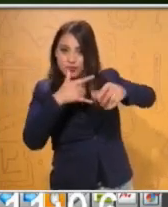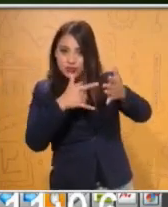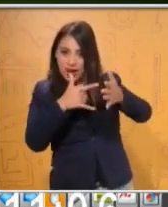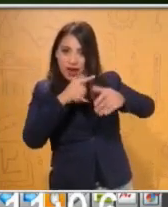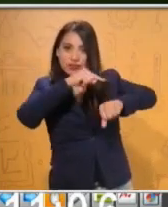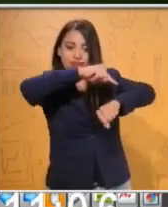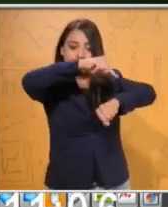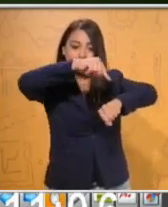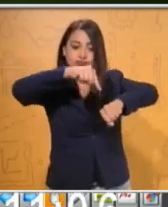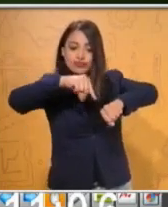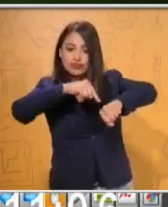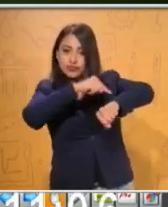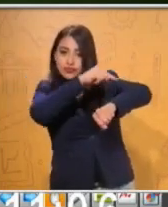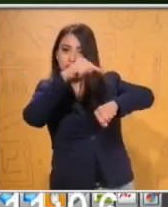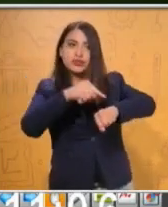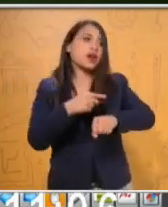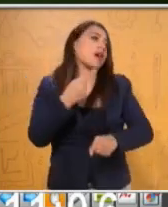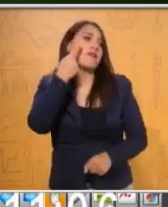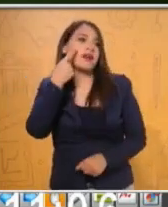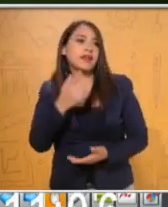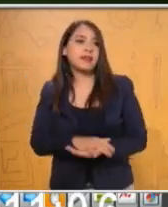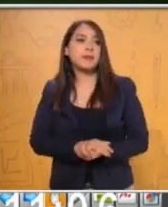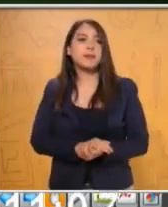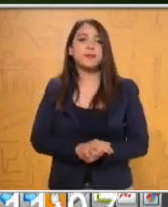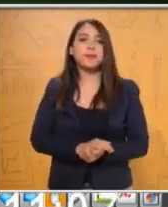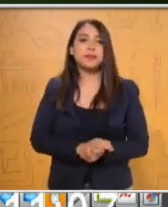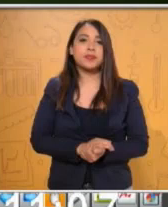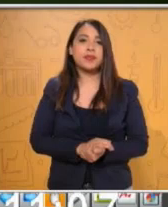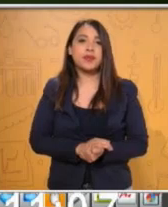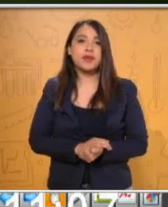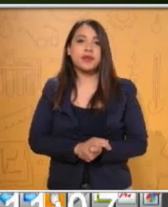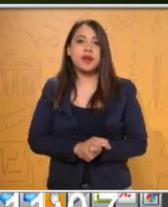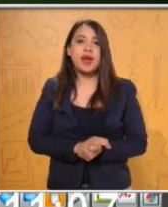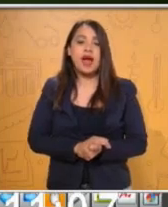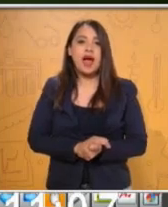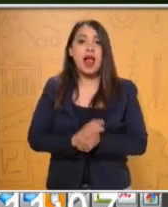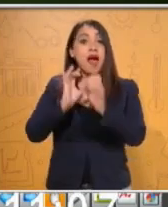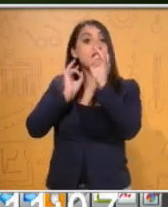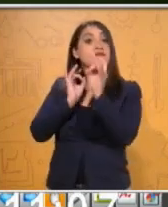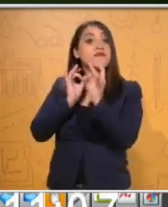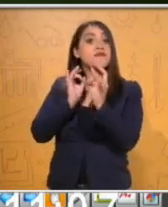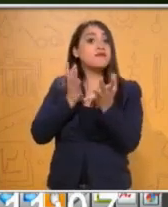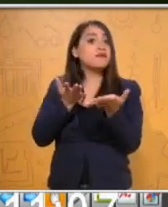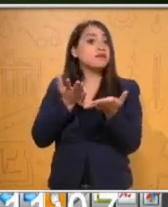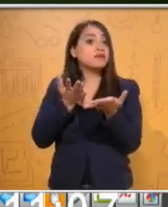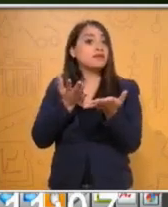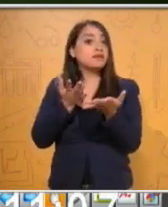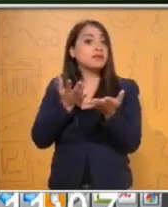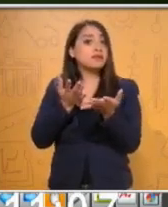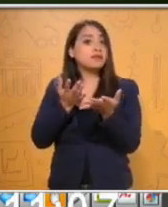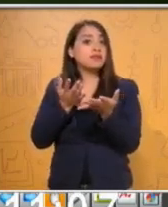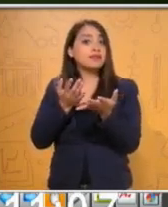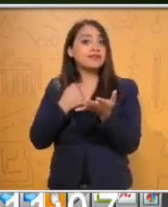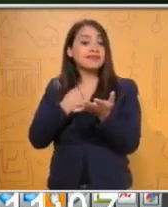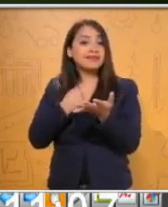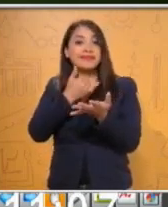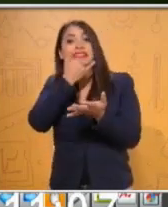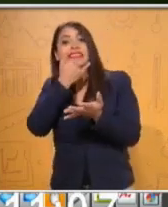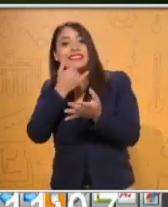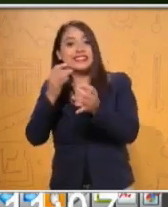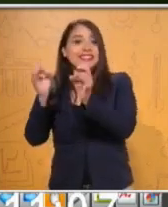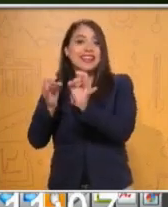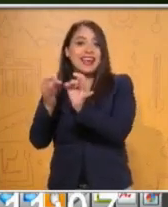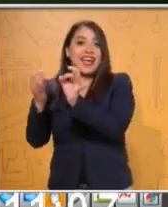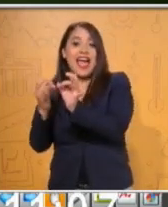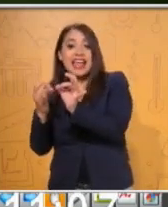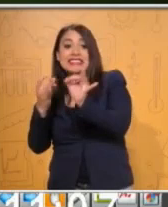Por lo tanto, sería una flecha hacia la... Derecha. Izquierda. Perdón, izquierda. Sí, a la izquierda de ustedes,